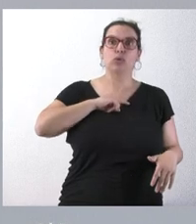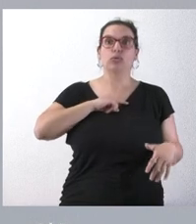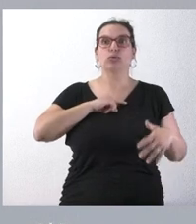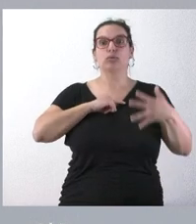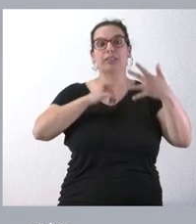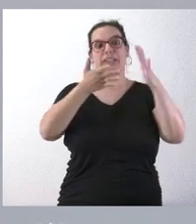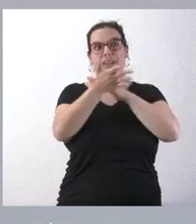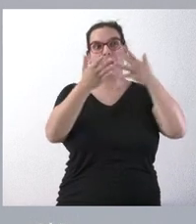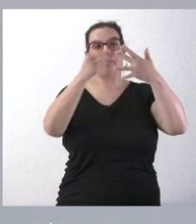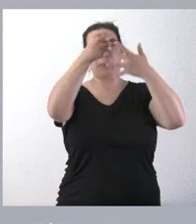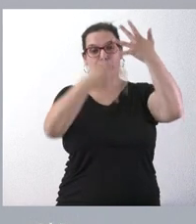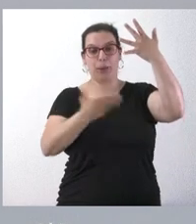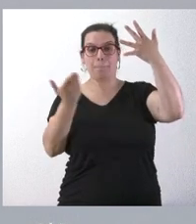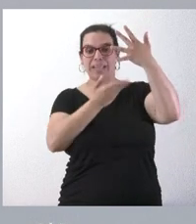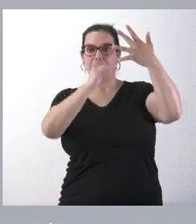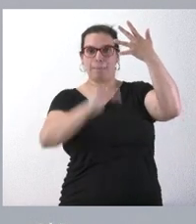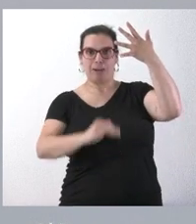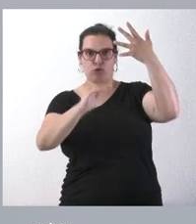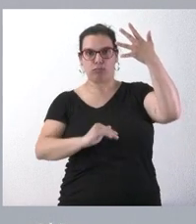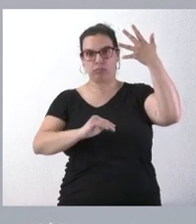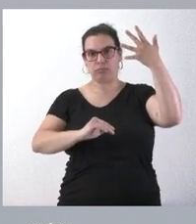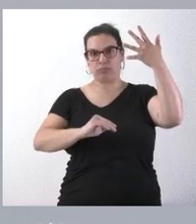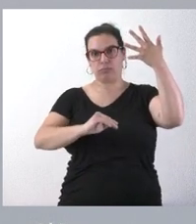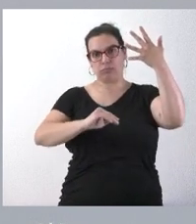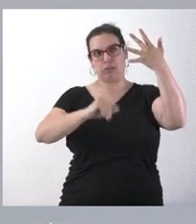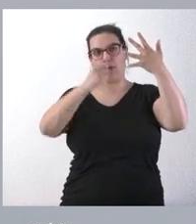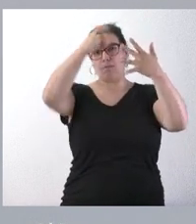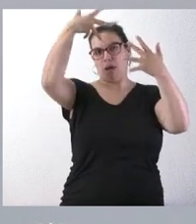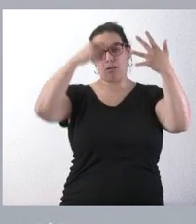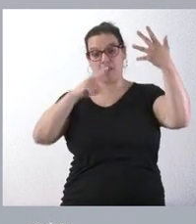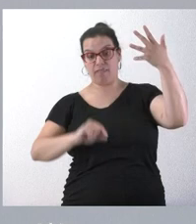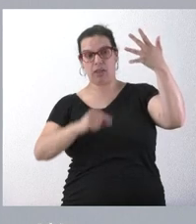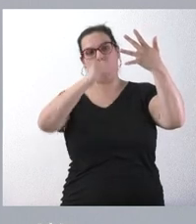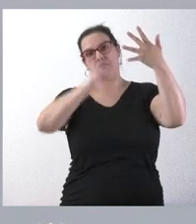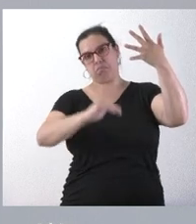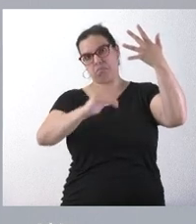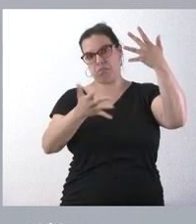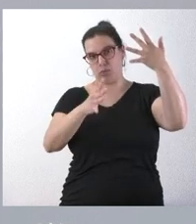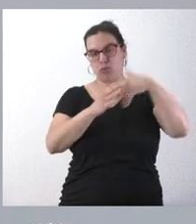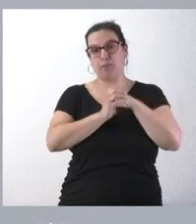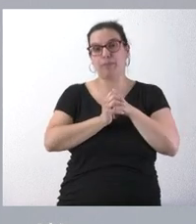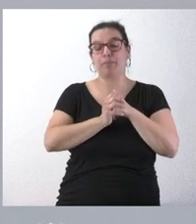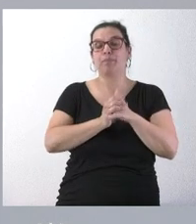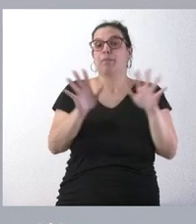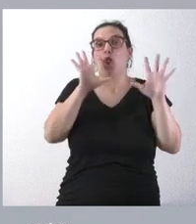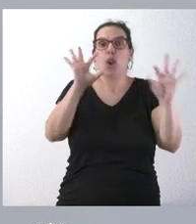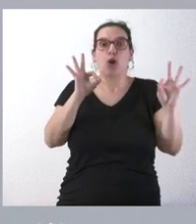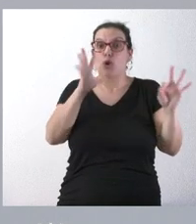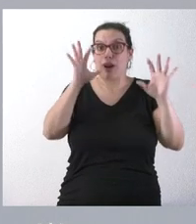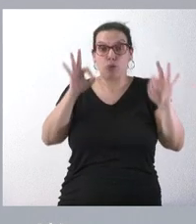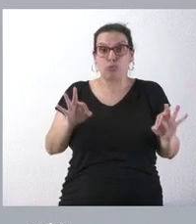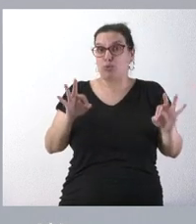Pues estaríamos por debajo de la media de las tasas universitarias que se paga para el resto de España. Pero, lógicamente, estamos en una fase